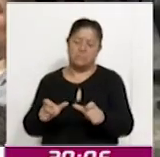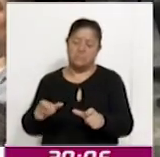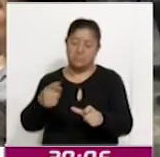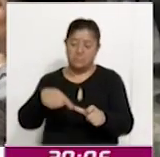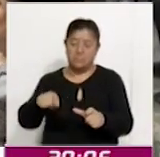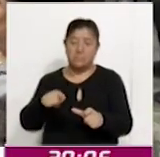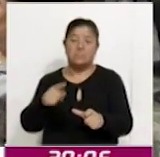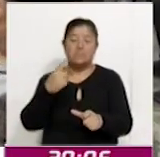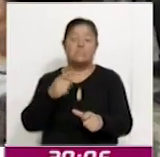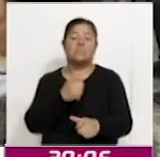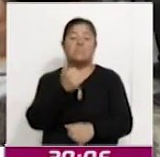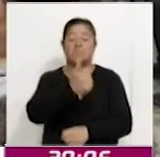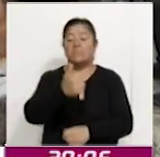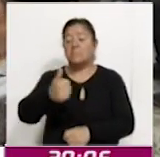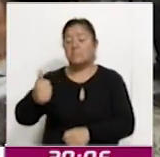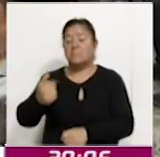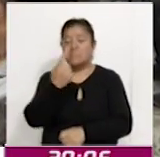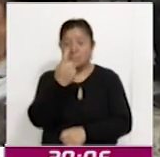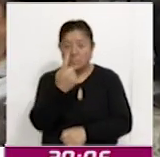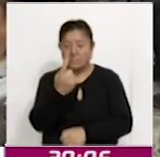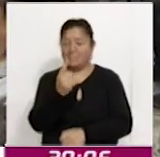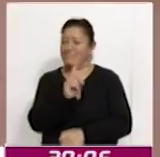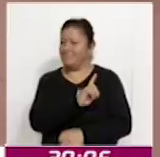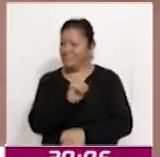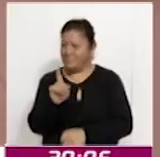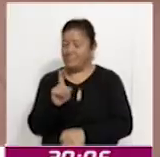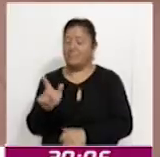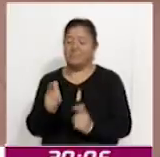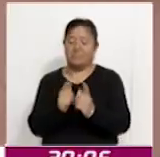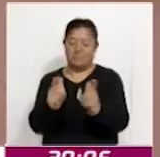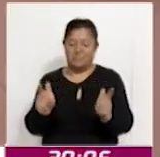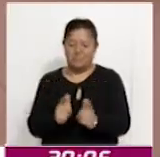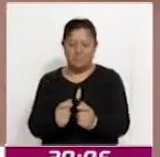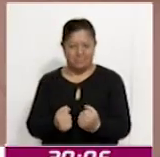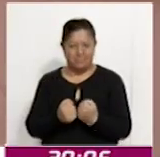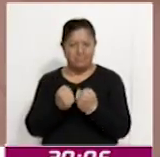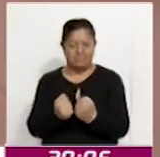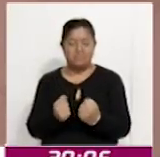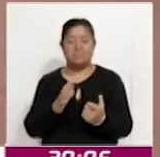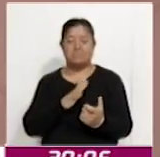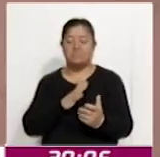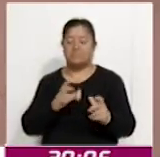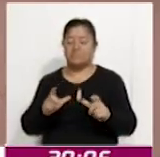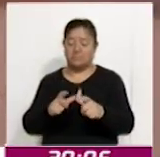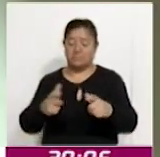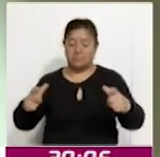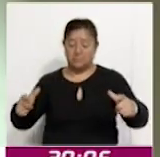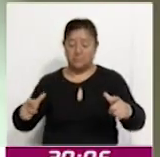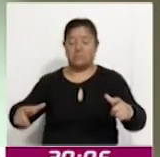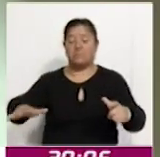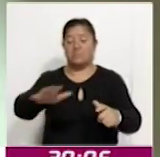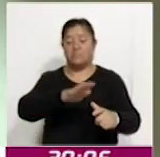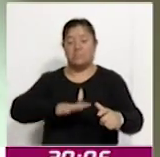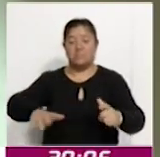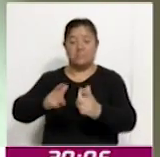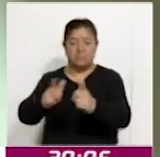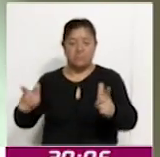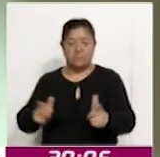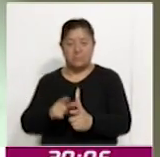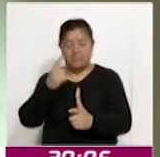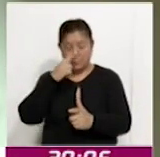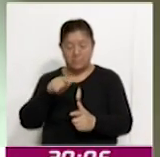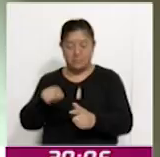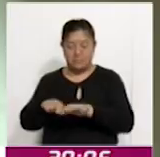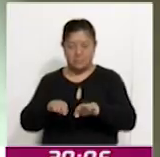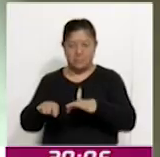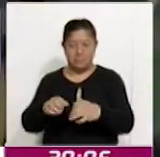enfocarse en el apoyo individual, se pretende fomentar la creación de redes más sólidas como cooperativas y comercializadoras, que puedan asumir un papel más activo